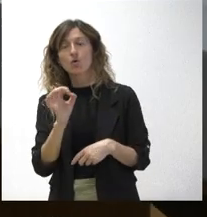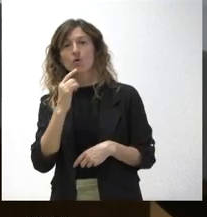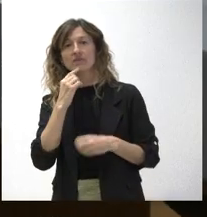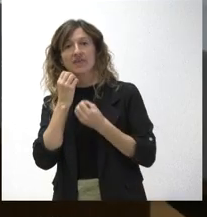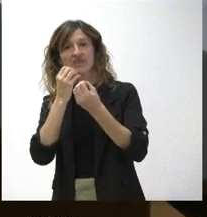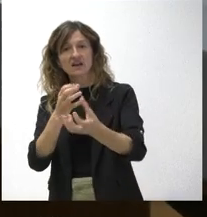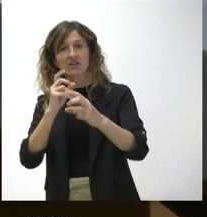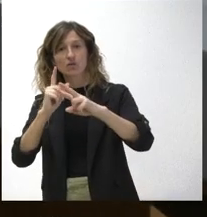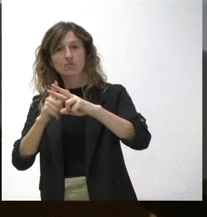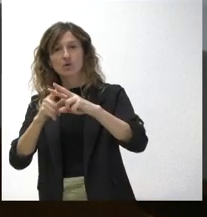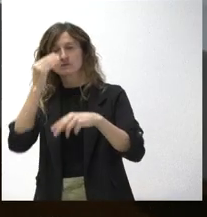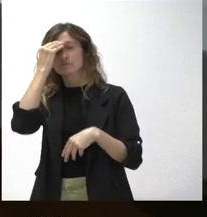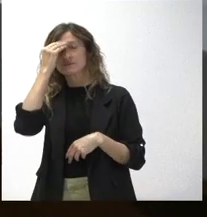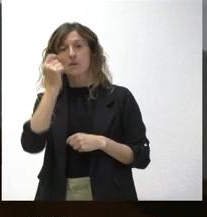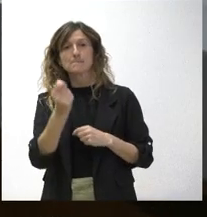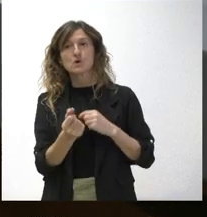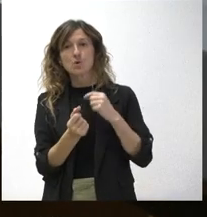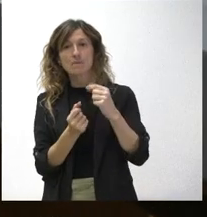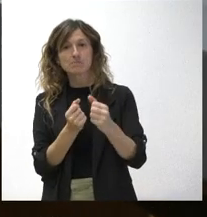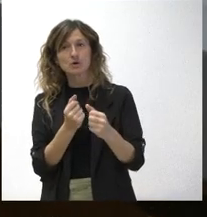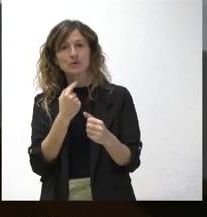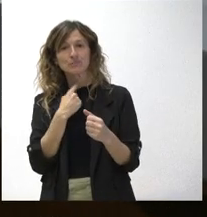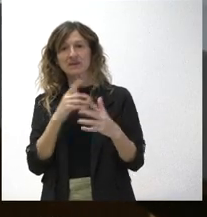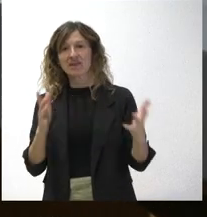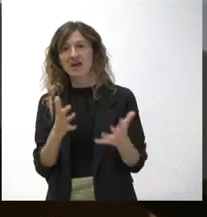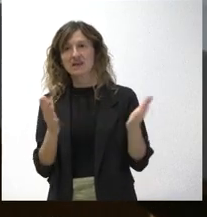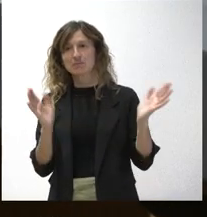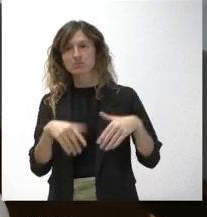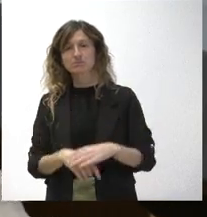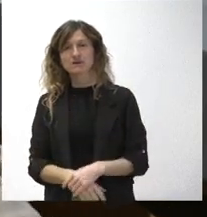declaraciones poco a poco se va perdiendo el ánimo. Gracias.